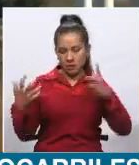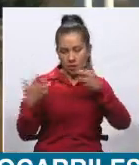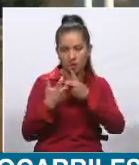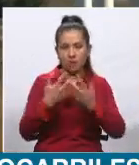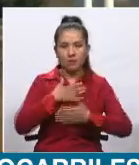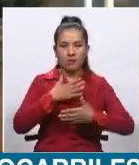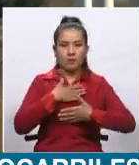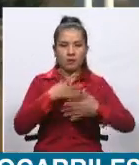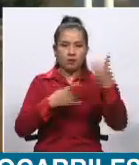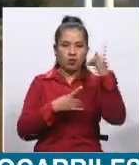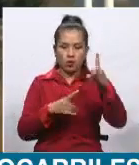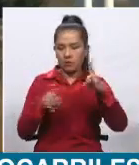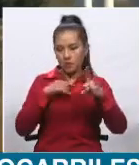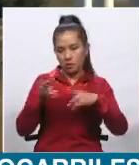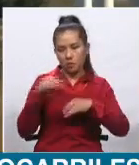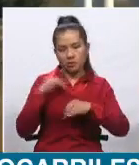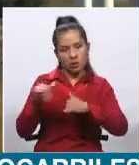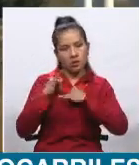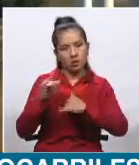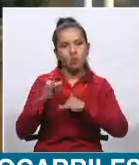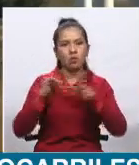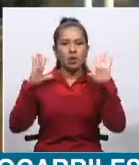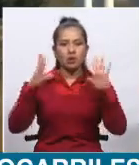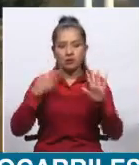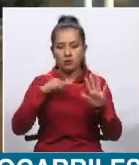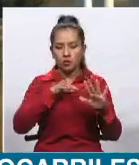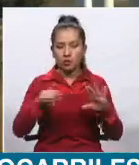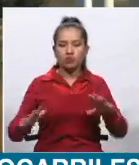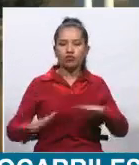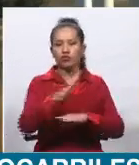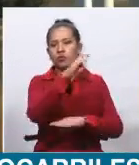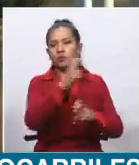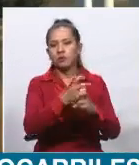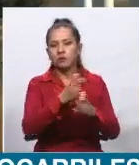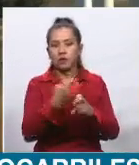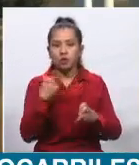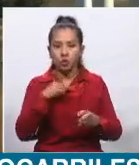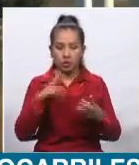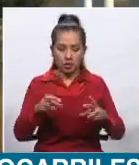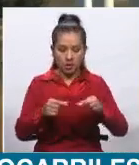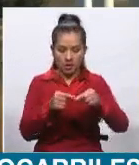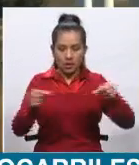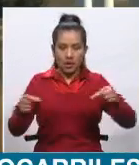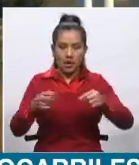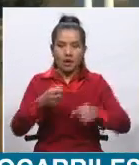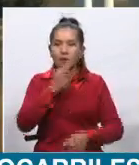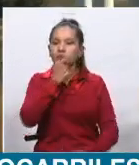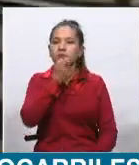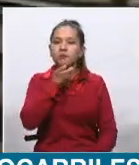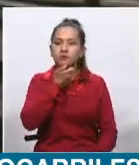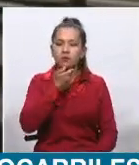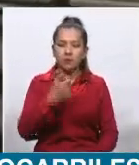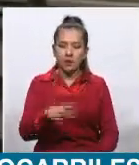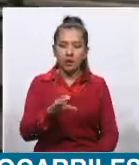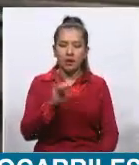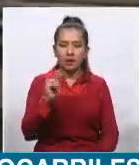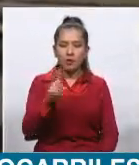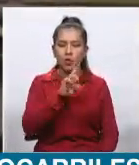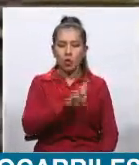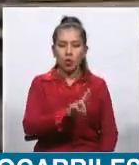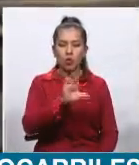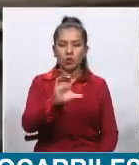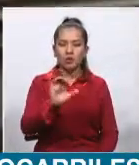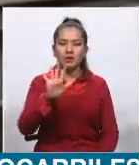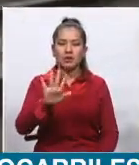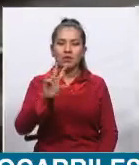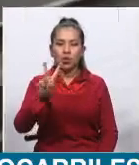que utilizamos en Bolivia. Nosotros estamos utilizando ahora rieles con calibre 54, UC54, lo